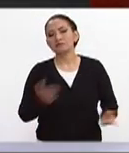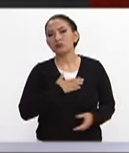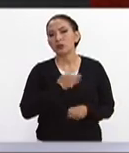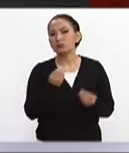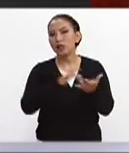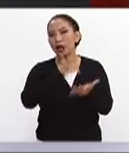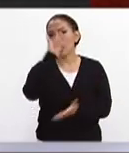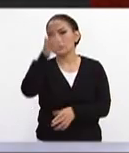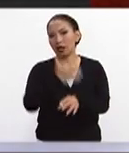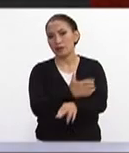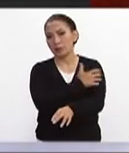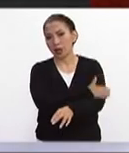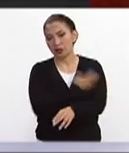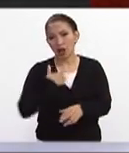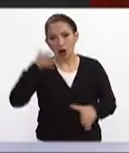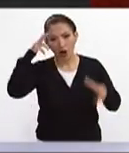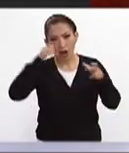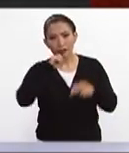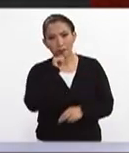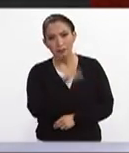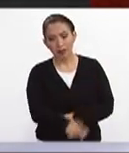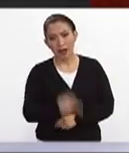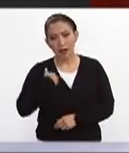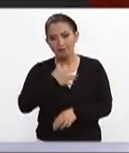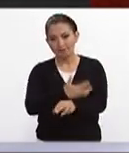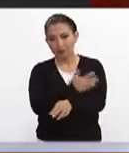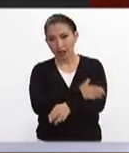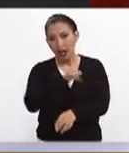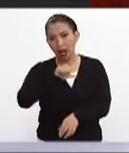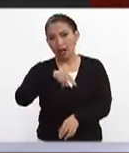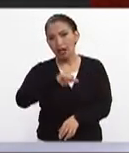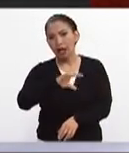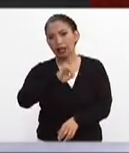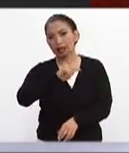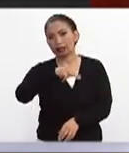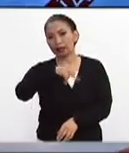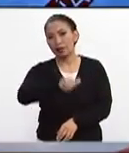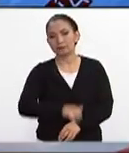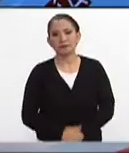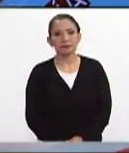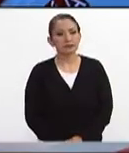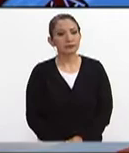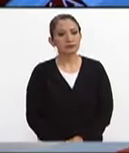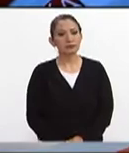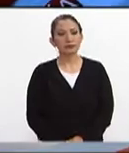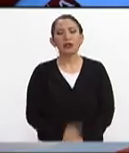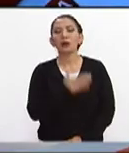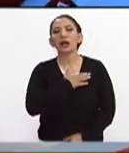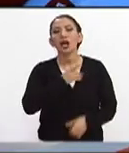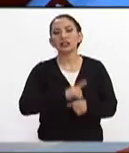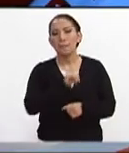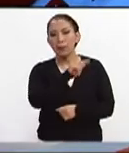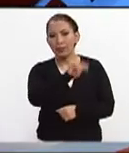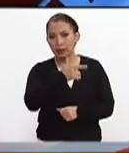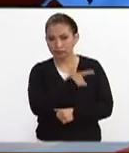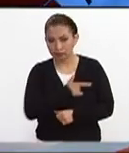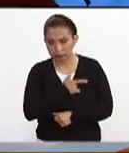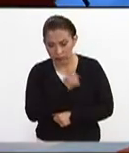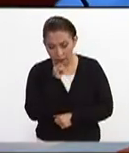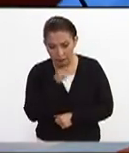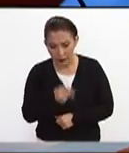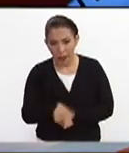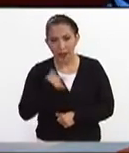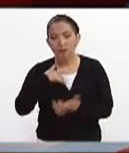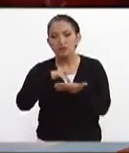muchísimas gracias por acompañarnos. Saludo con mucho gusto a mi compañera Ana Cristina Olvera. Cris. Muy buenos días, Pati. El gusto es todo